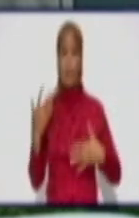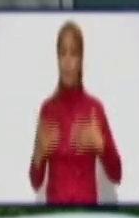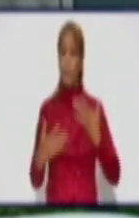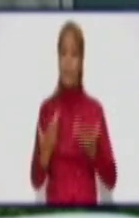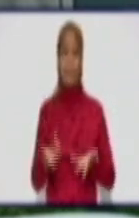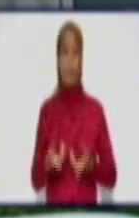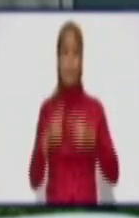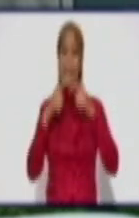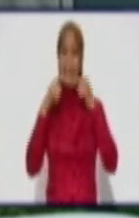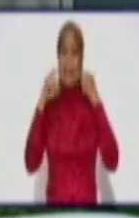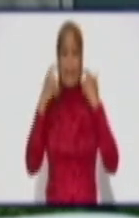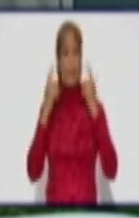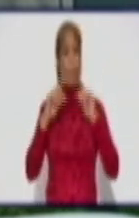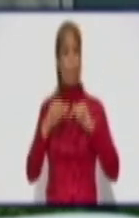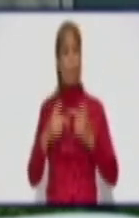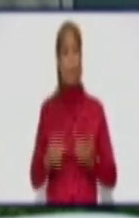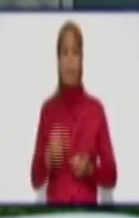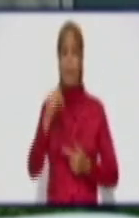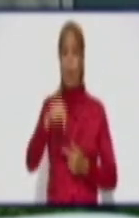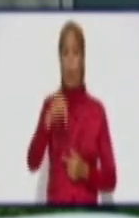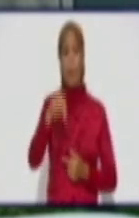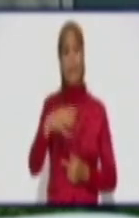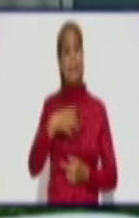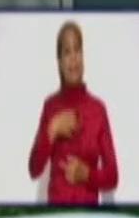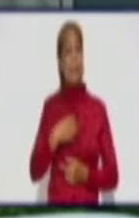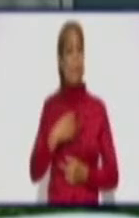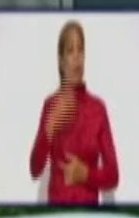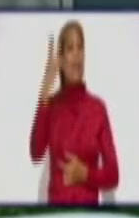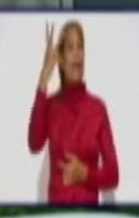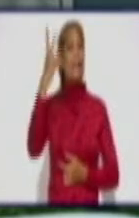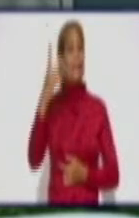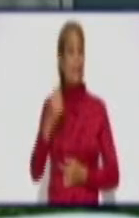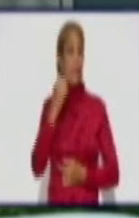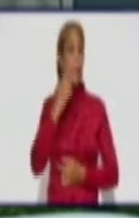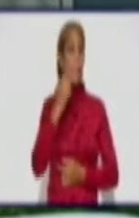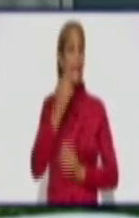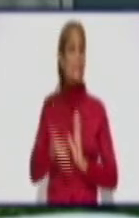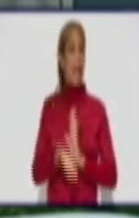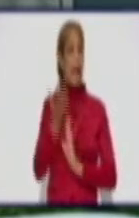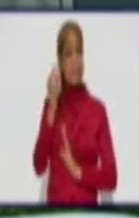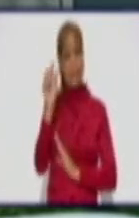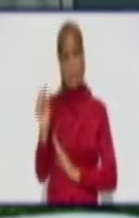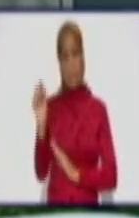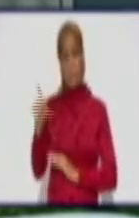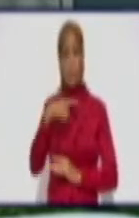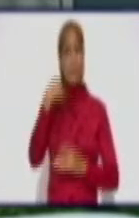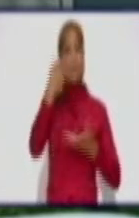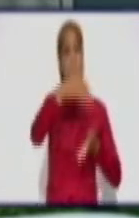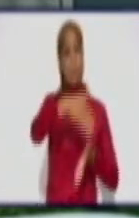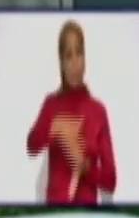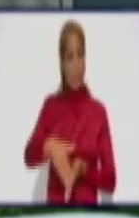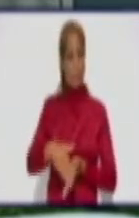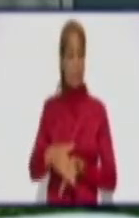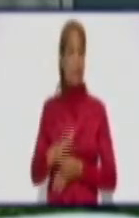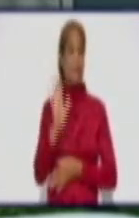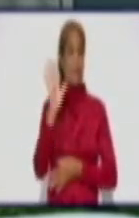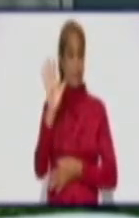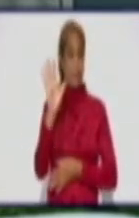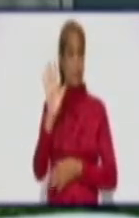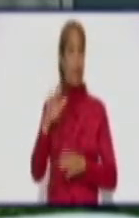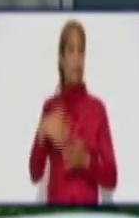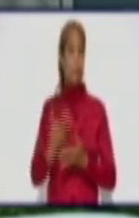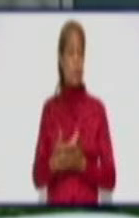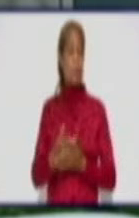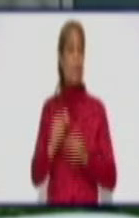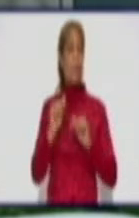El hecho de tener en la jornada la cifra más alta de fallecidos, un total de cinco. Y por ello nuestro programa también